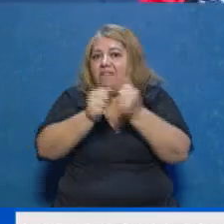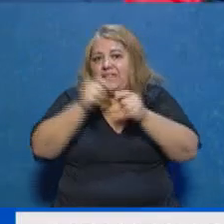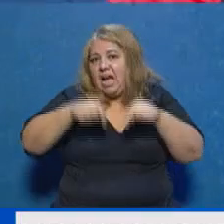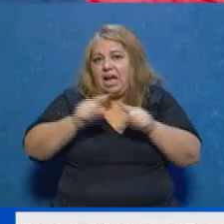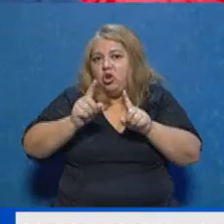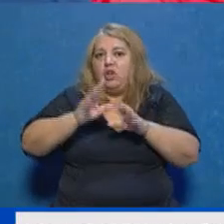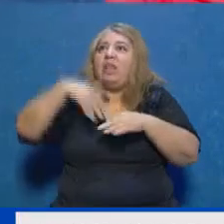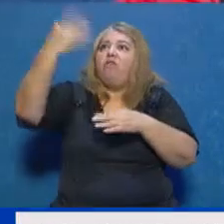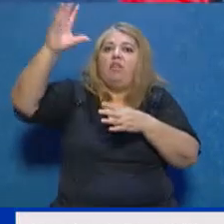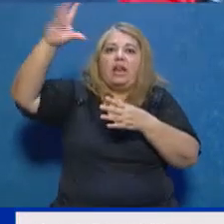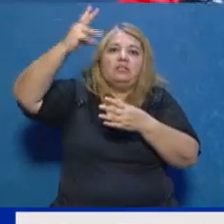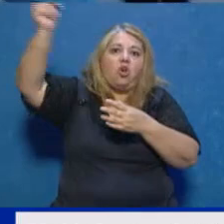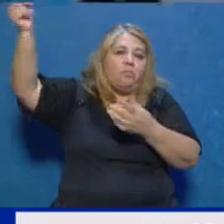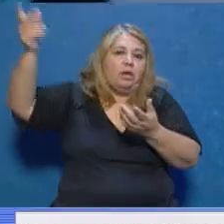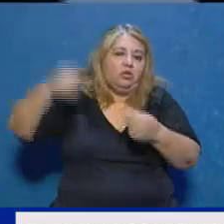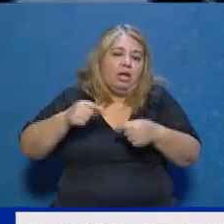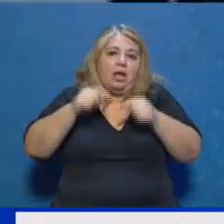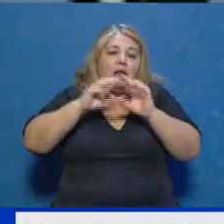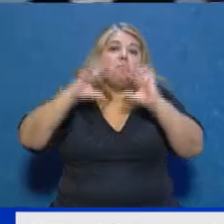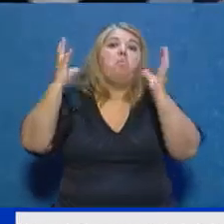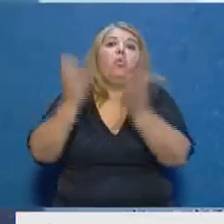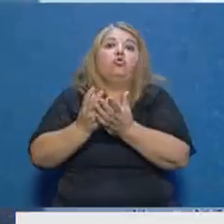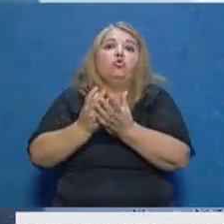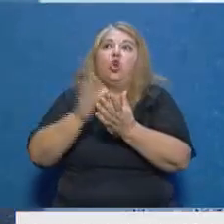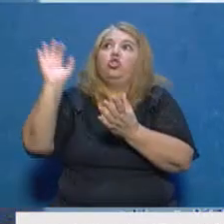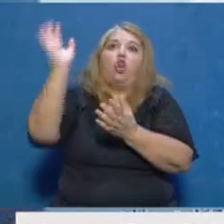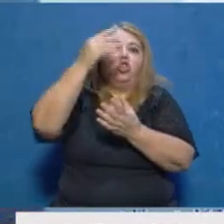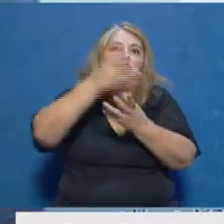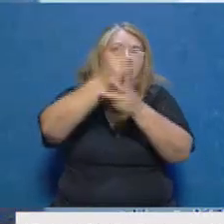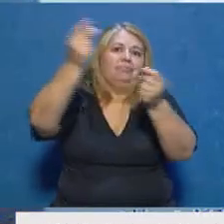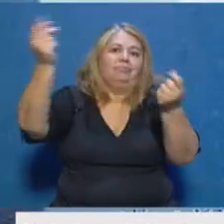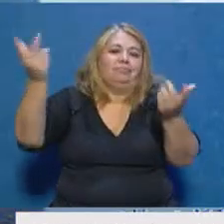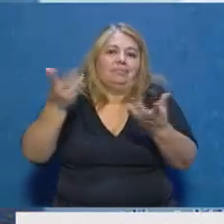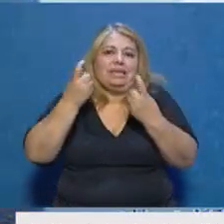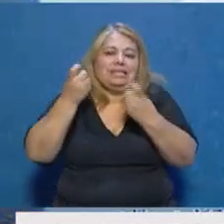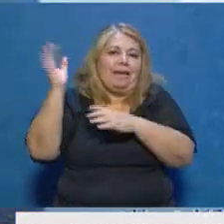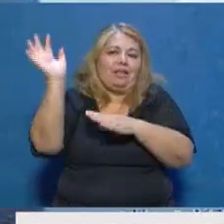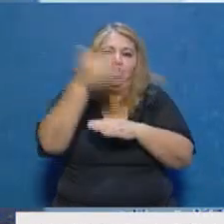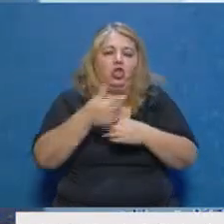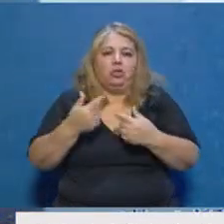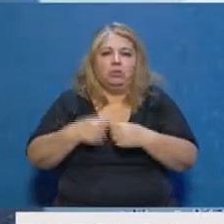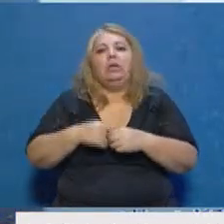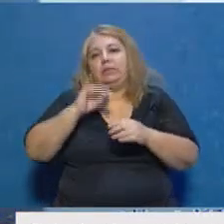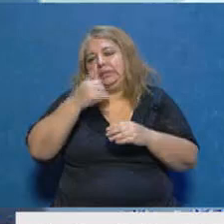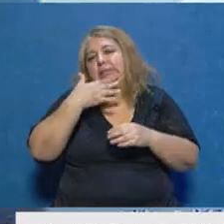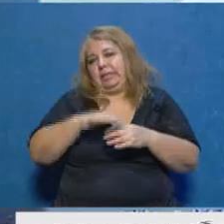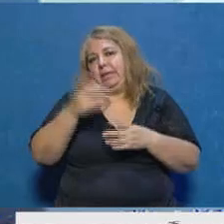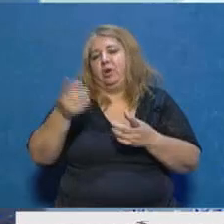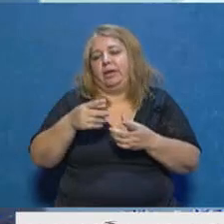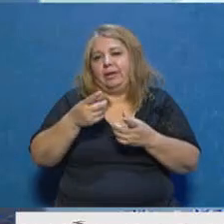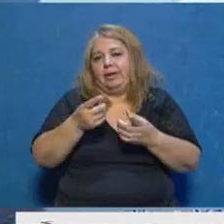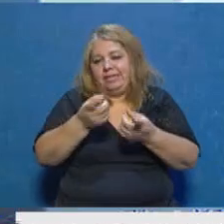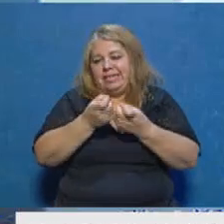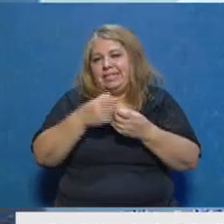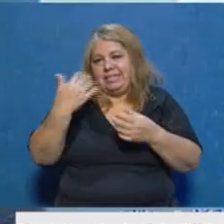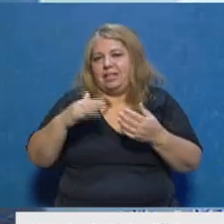acá sino que es en el mundo entero Claro, bien, son insumos críticos, ya nos habían dicho en otra oportunidad pero queríamos ratificar el dato